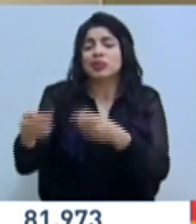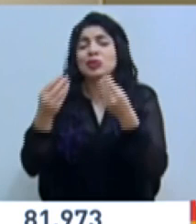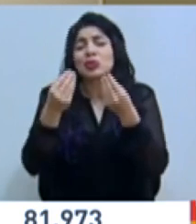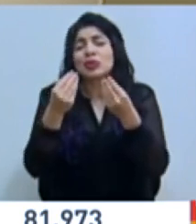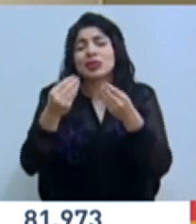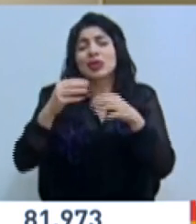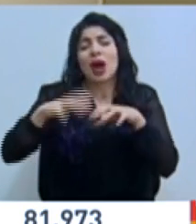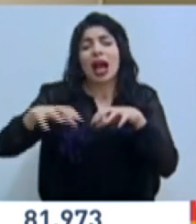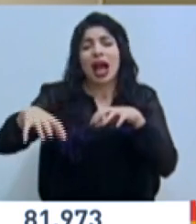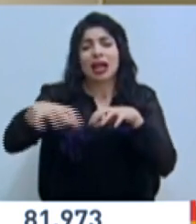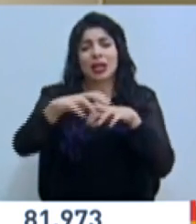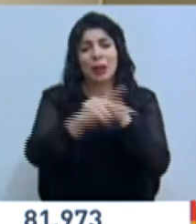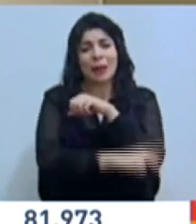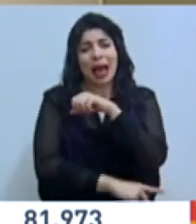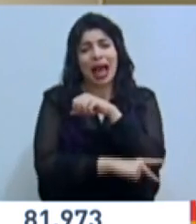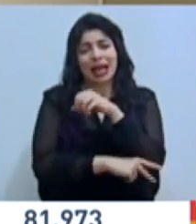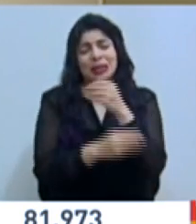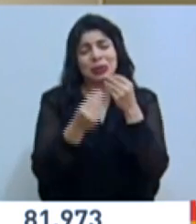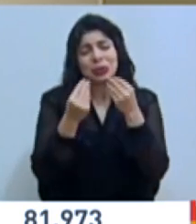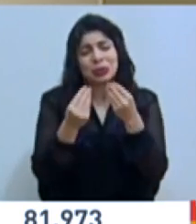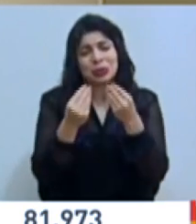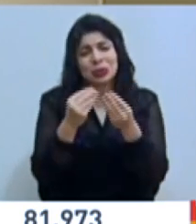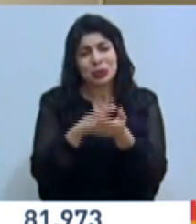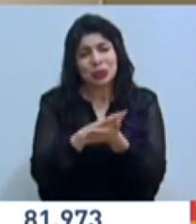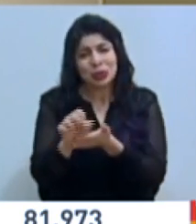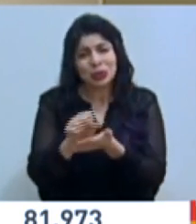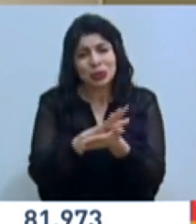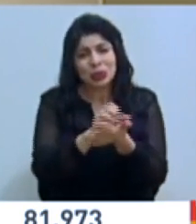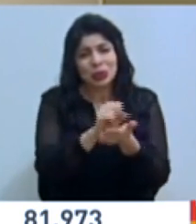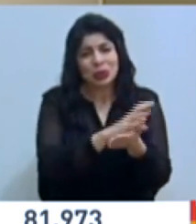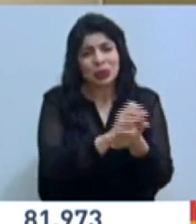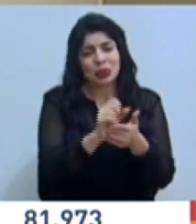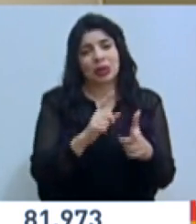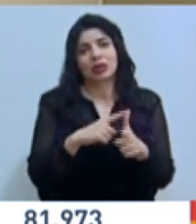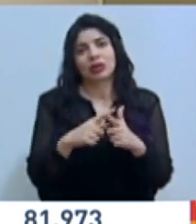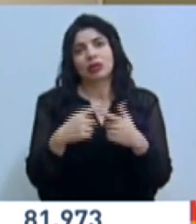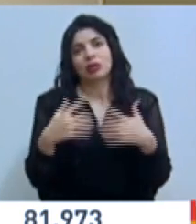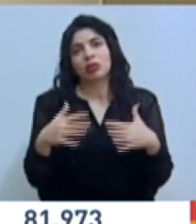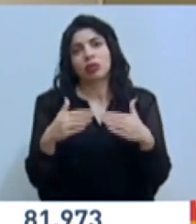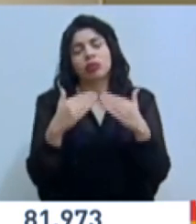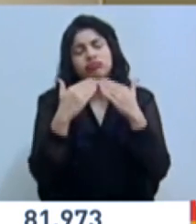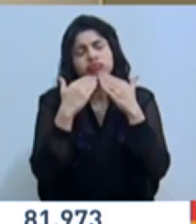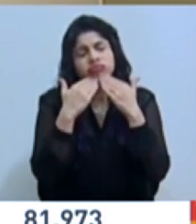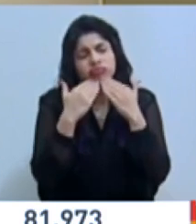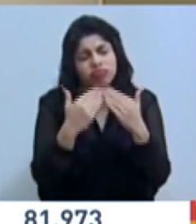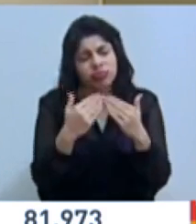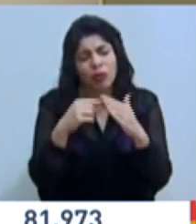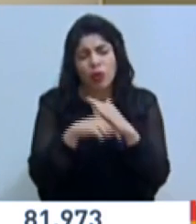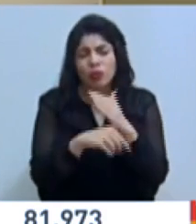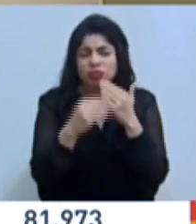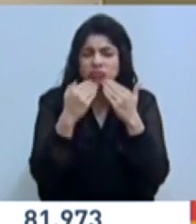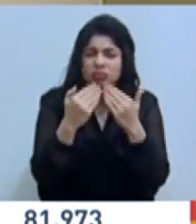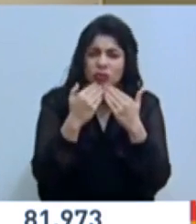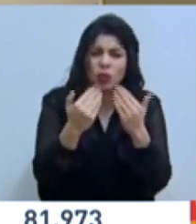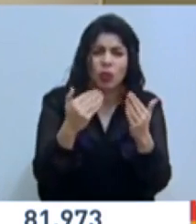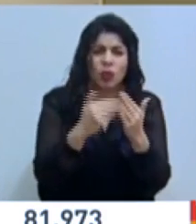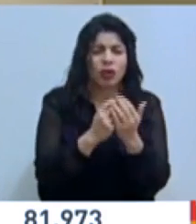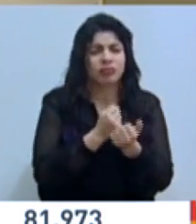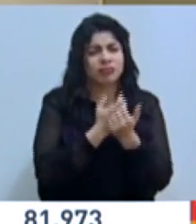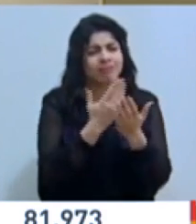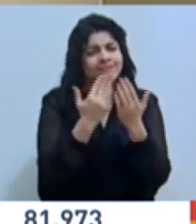cantones de nuestro país. Entonces, realmente el agradecimiento profundo, nuevamente lo externamos.